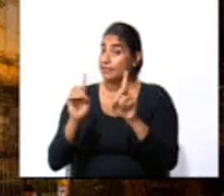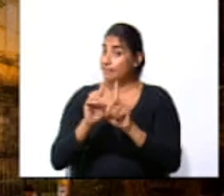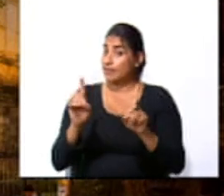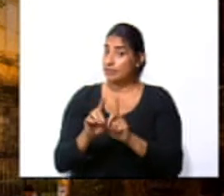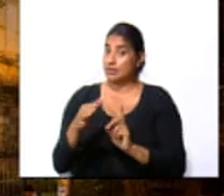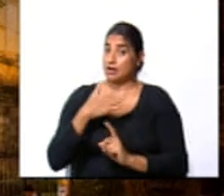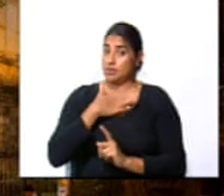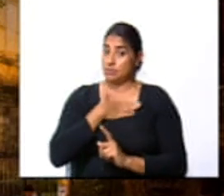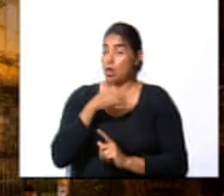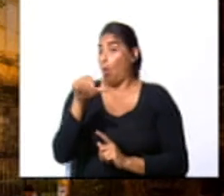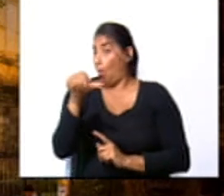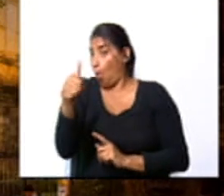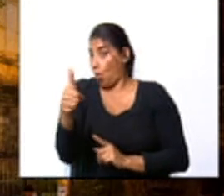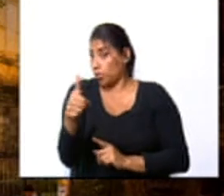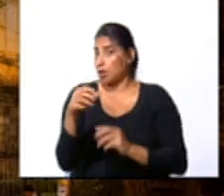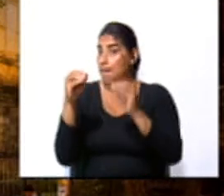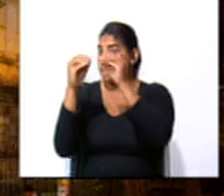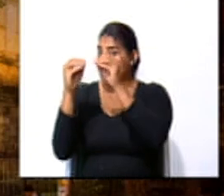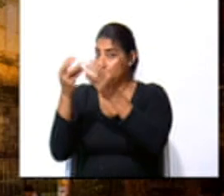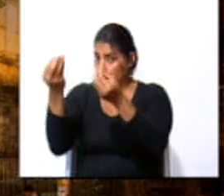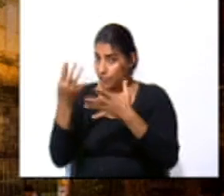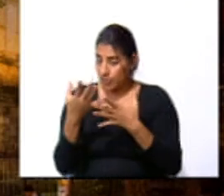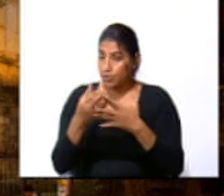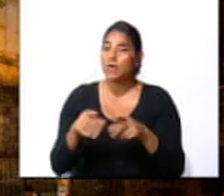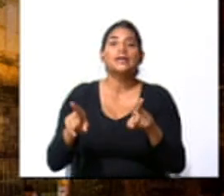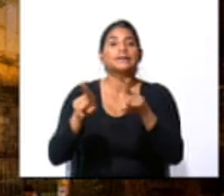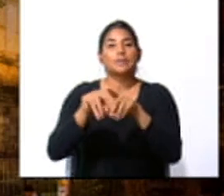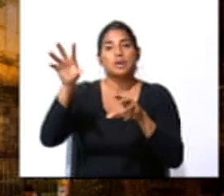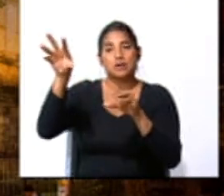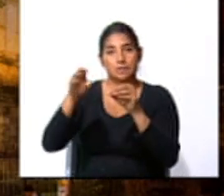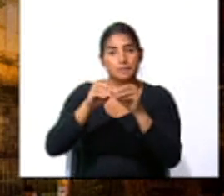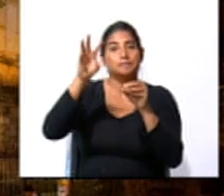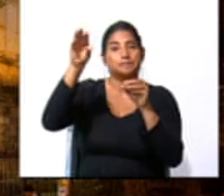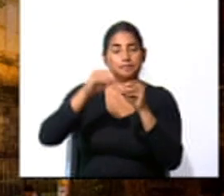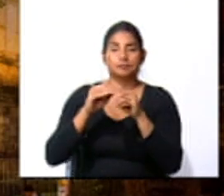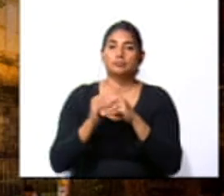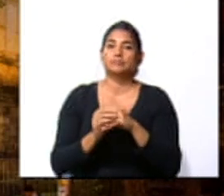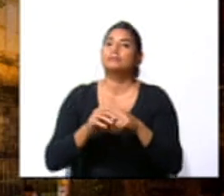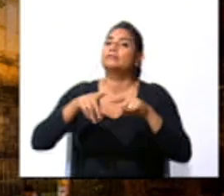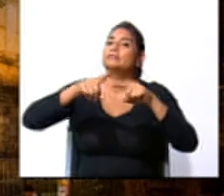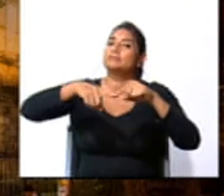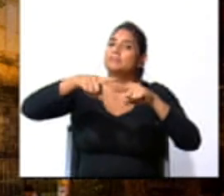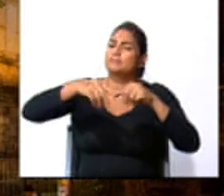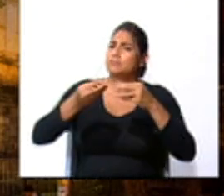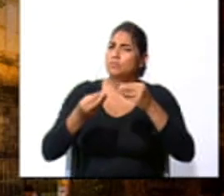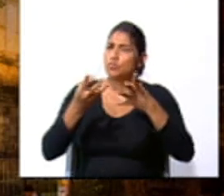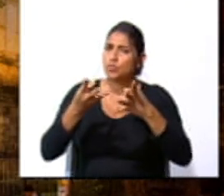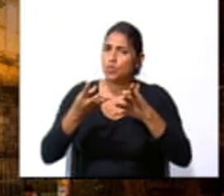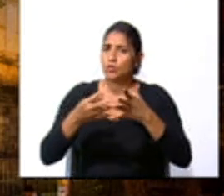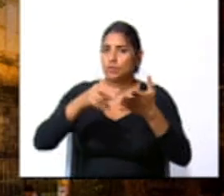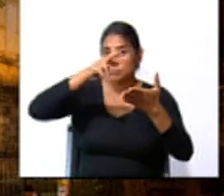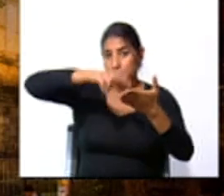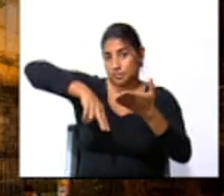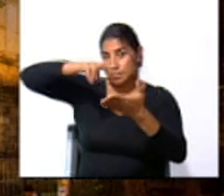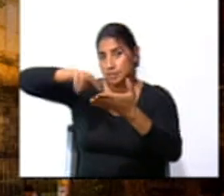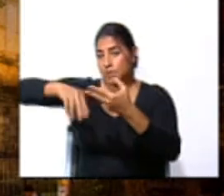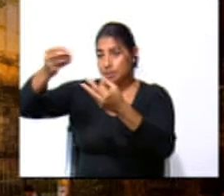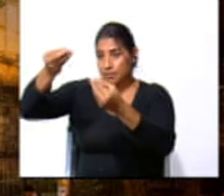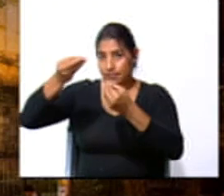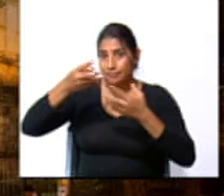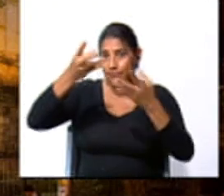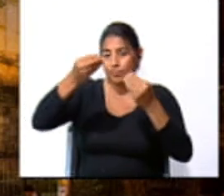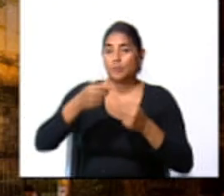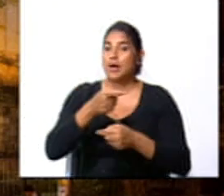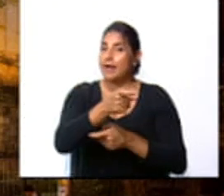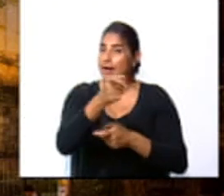o subrayar algunos otros datos y eso también es válido. Va a depender muchísimo de la lectura y de la información que